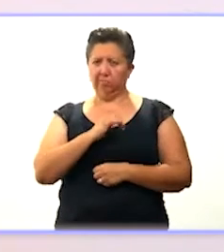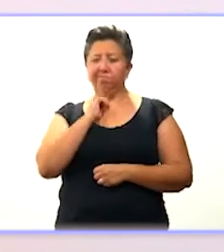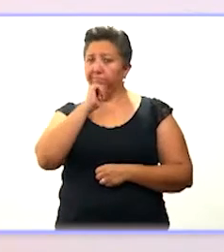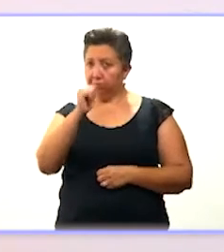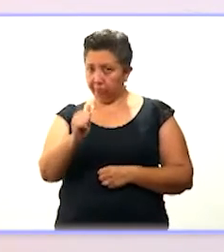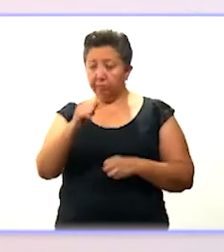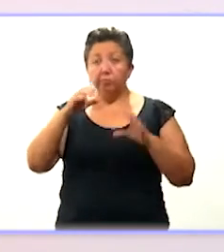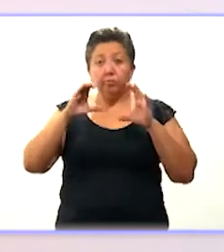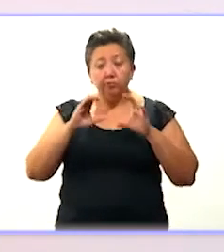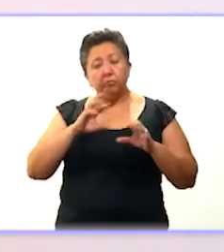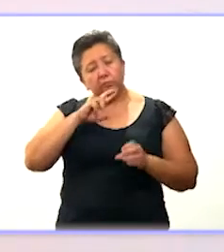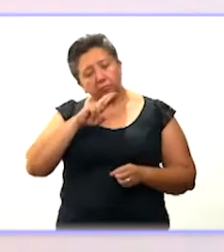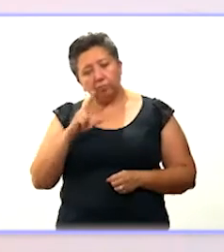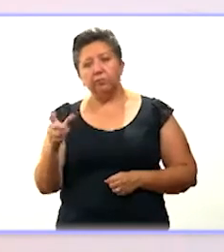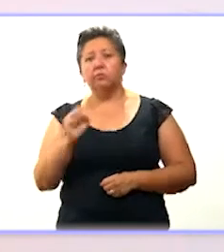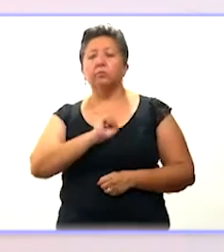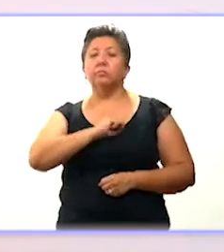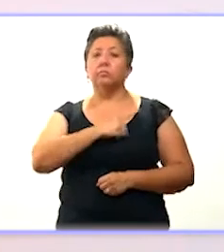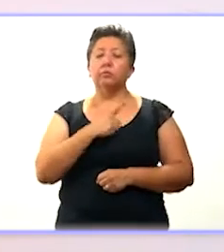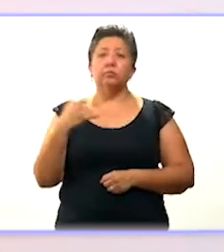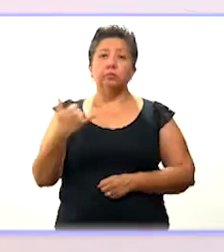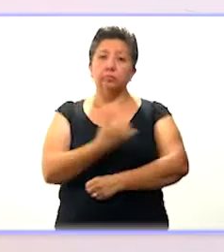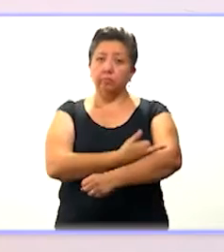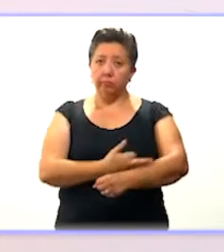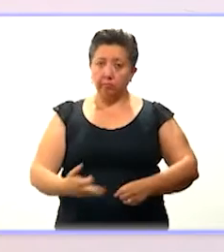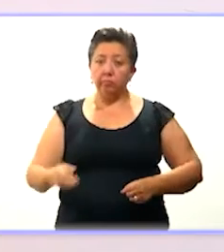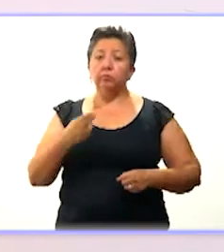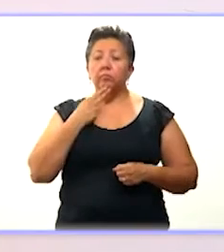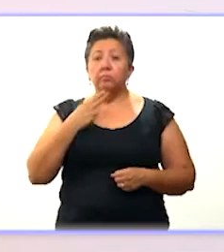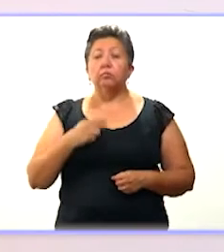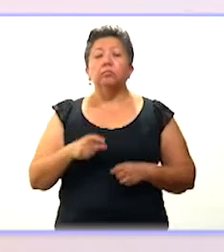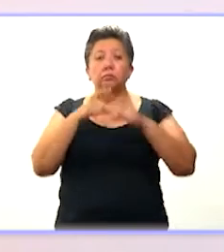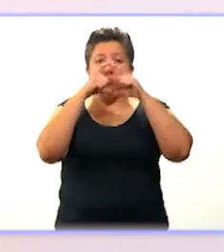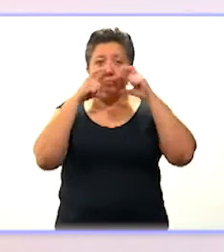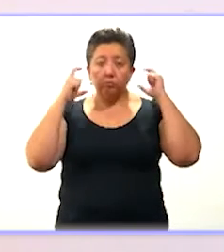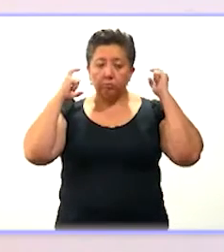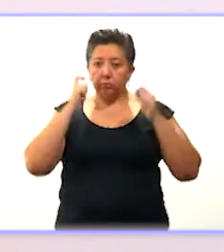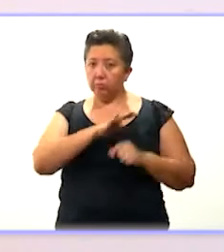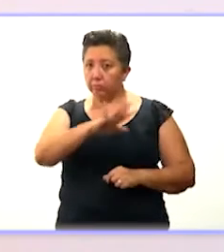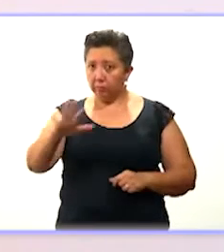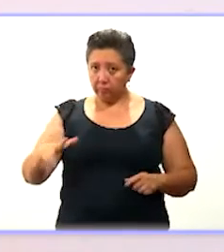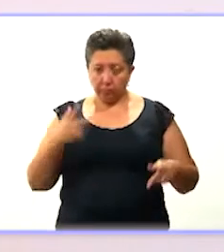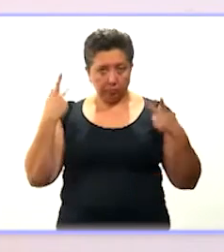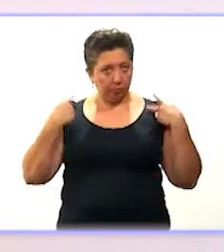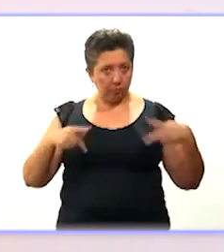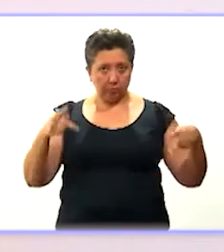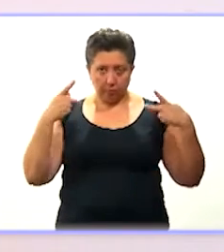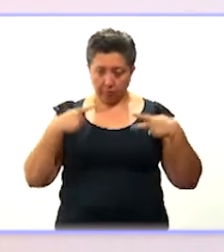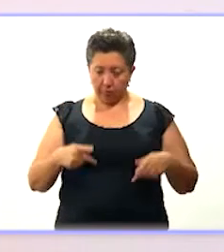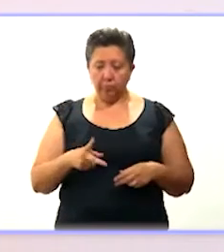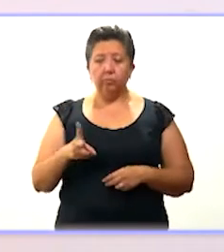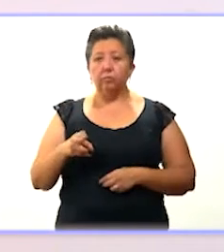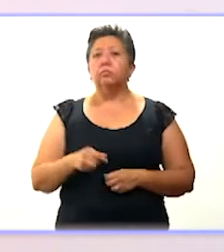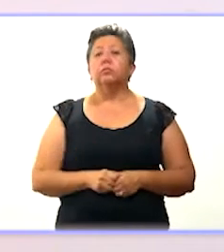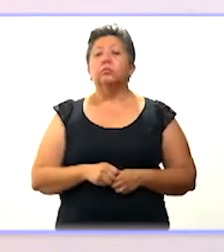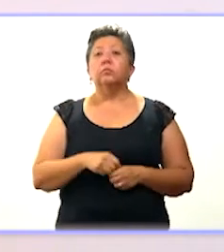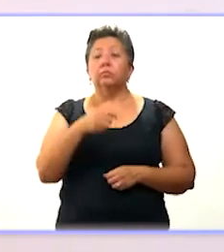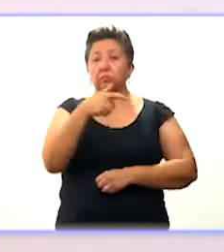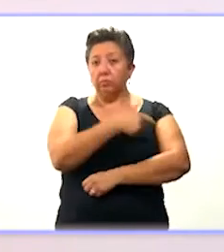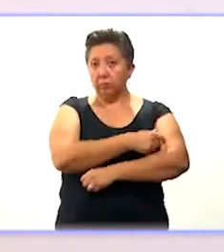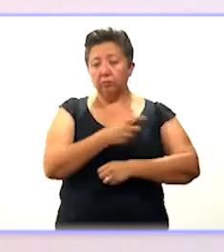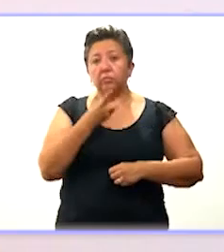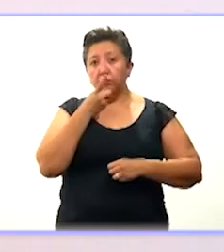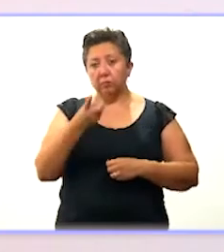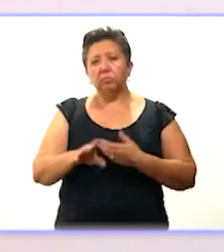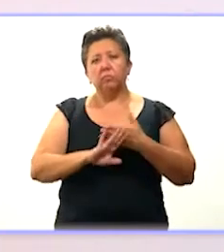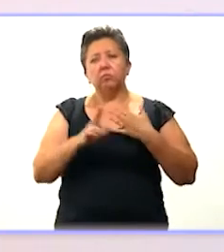proteger nuestra salud y la de nuestras familias. Se reitera el uso obligatorio de cubrebocas para toda la población, incluso la vacunada, y se recomienda a la